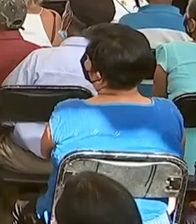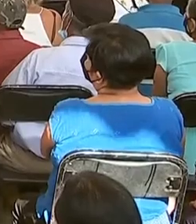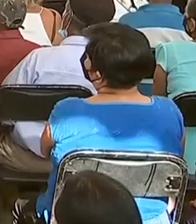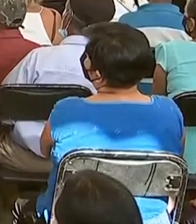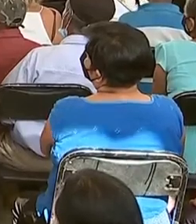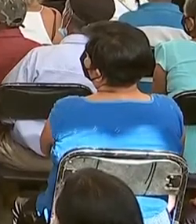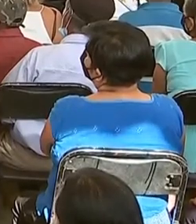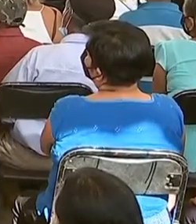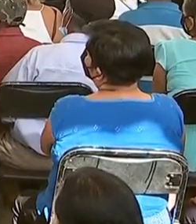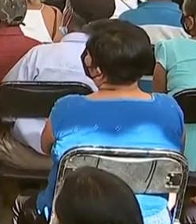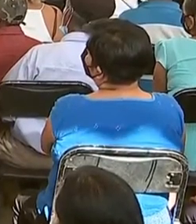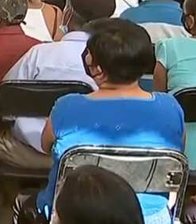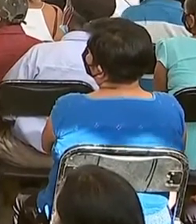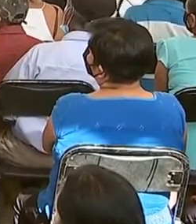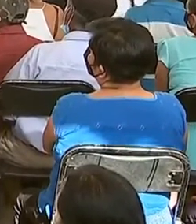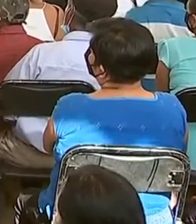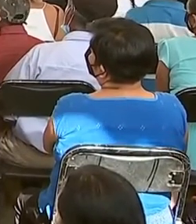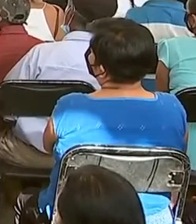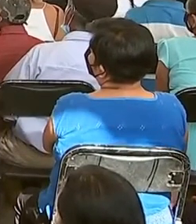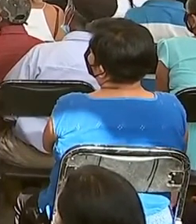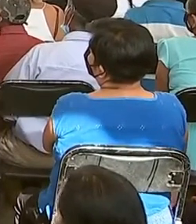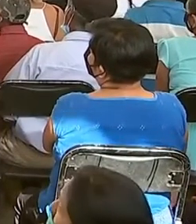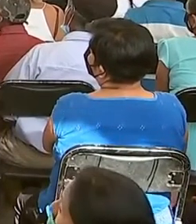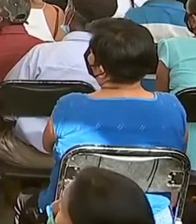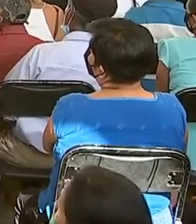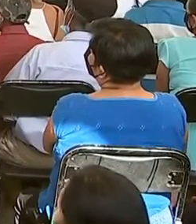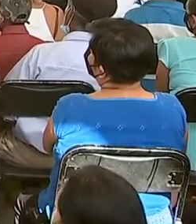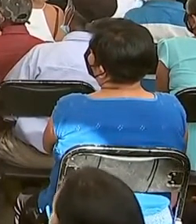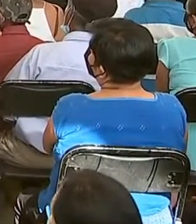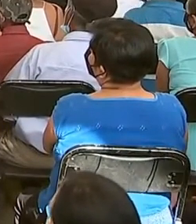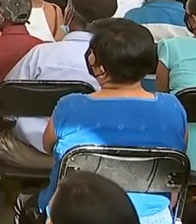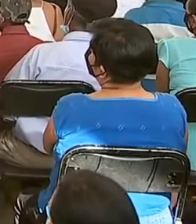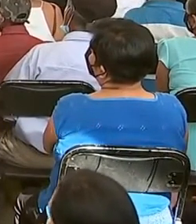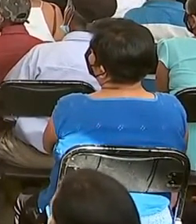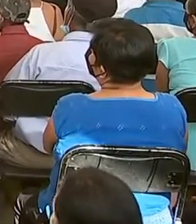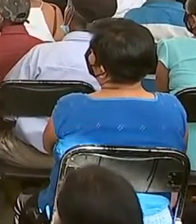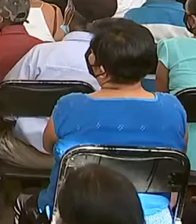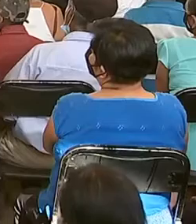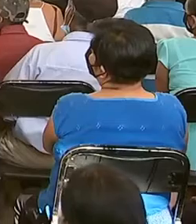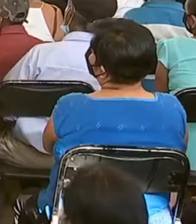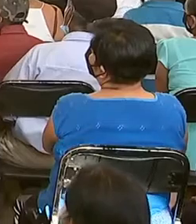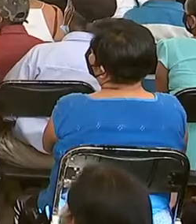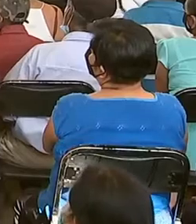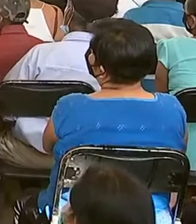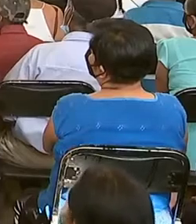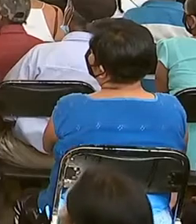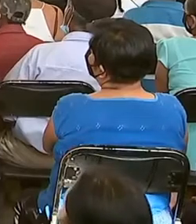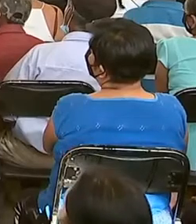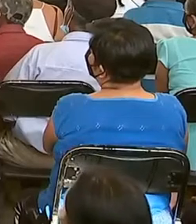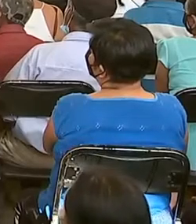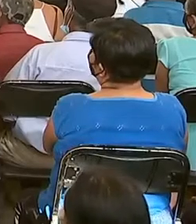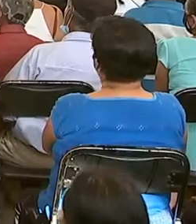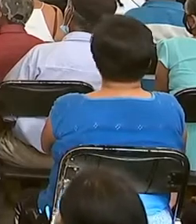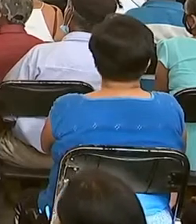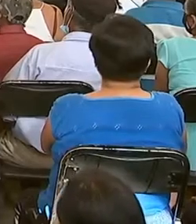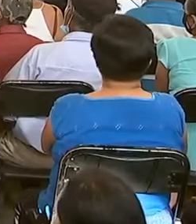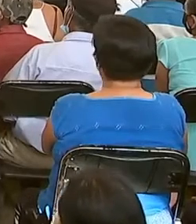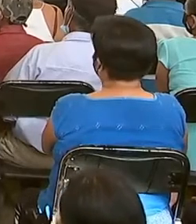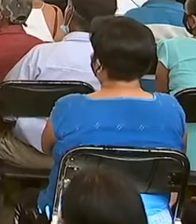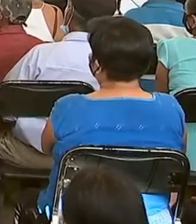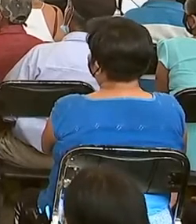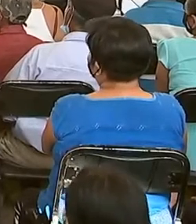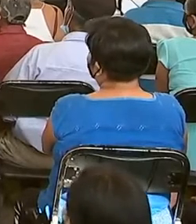Muy buenas tardes. Me da muchísimo gusto recibir al